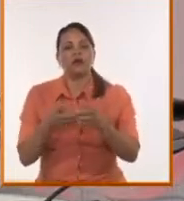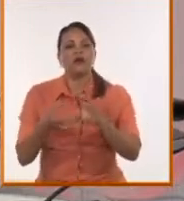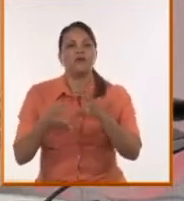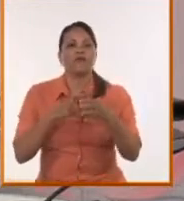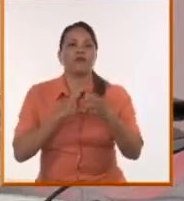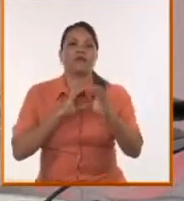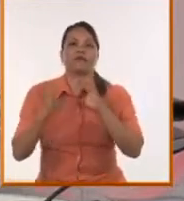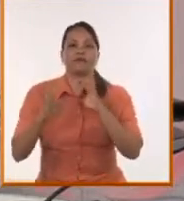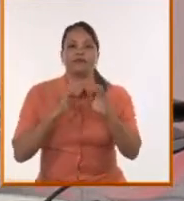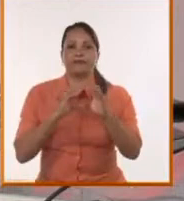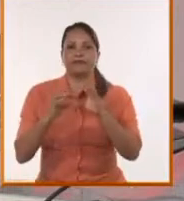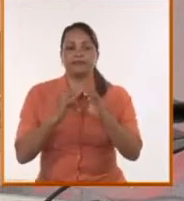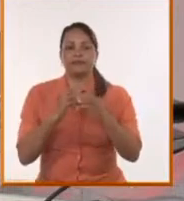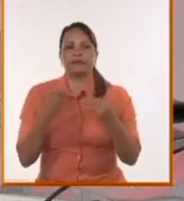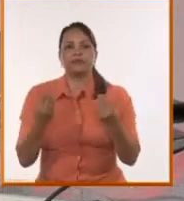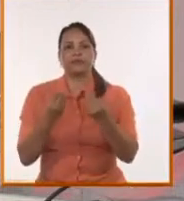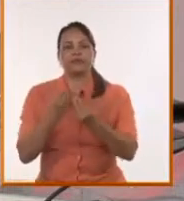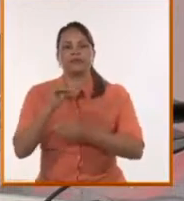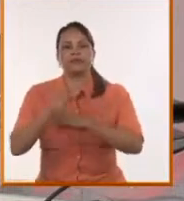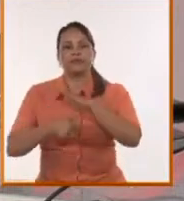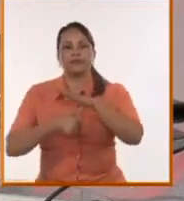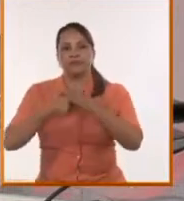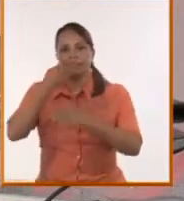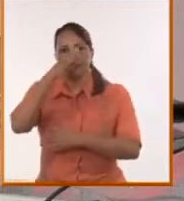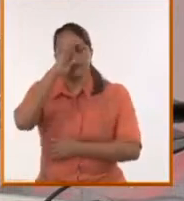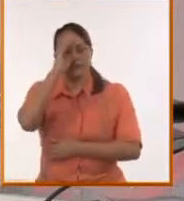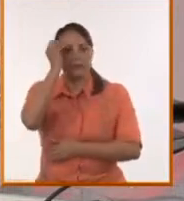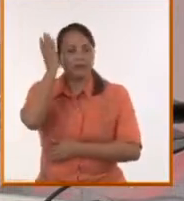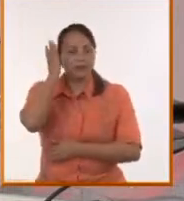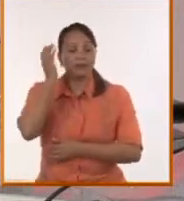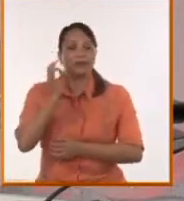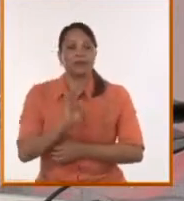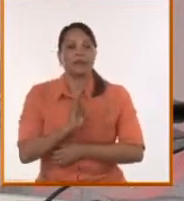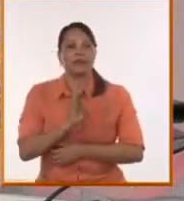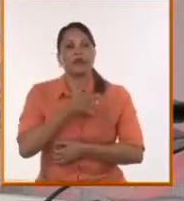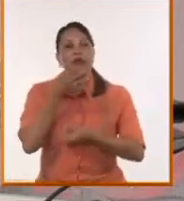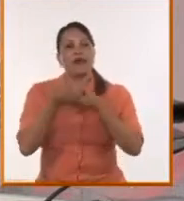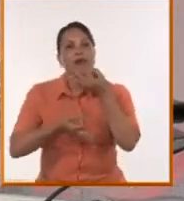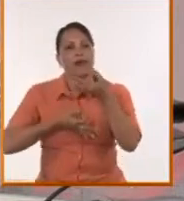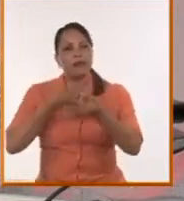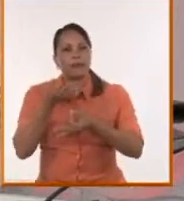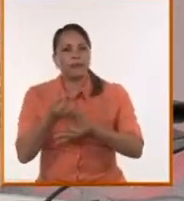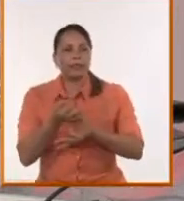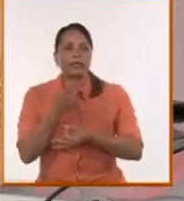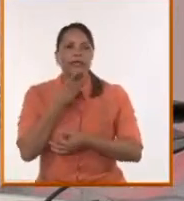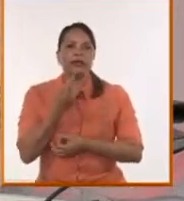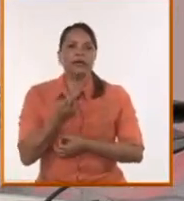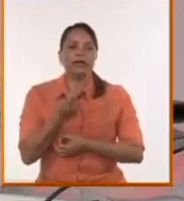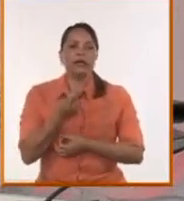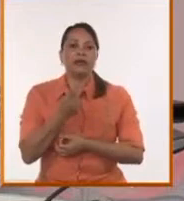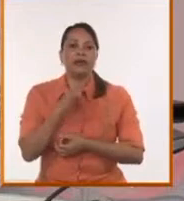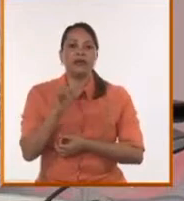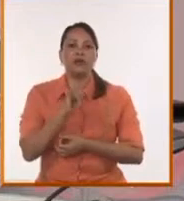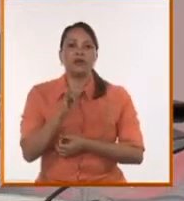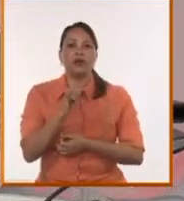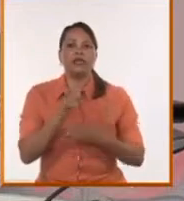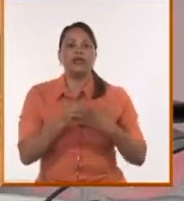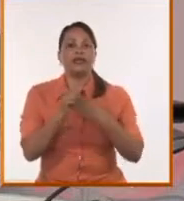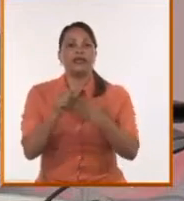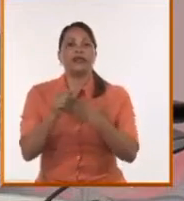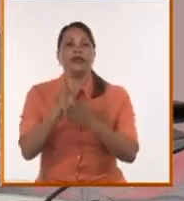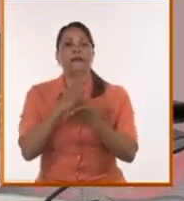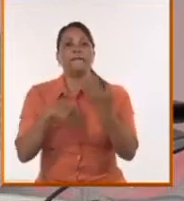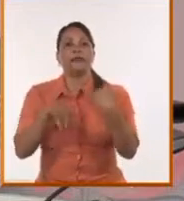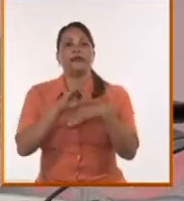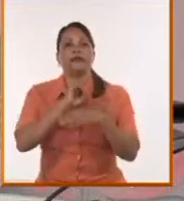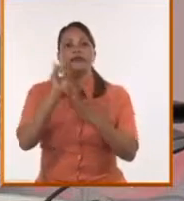con el presidente de la República, y que esta vez, además de Díaz Canel como anfitrión, tuvo al ministro